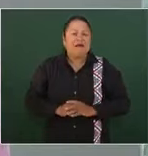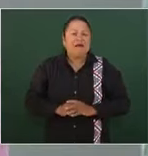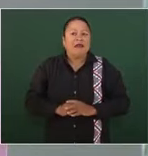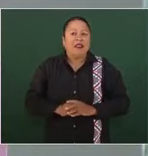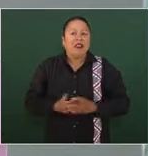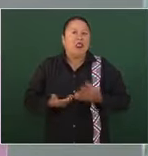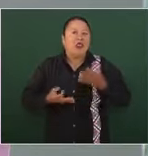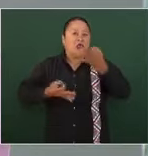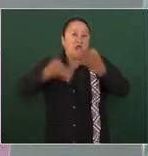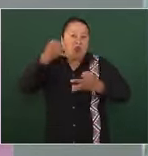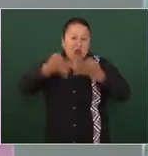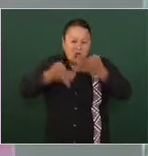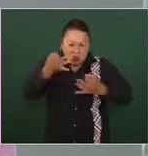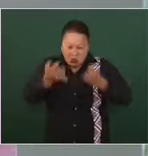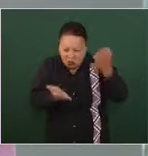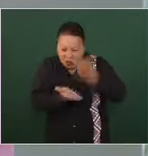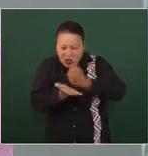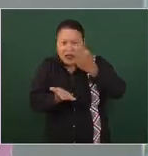jueces estamos